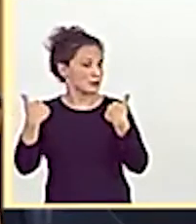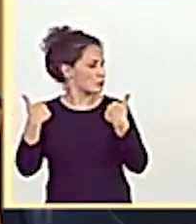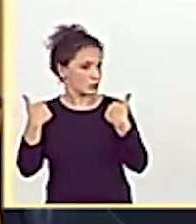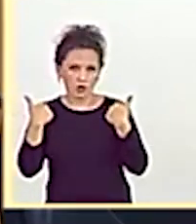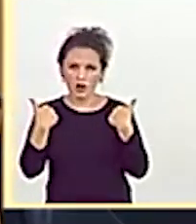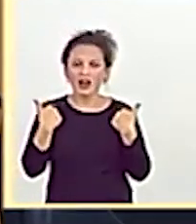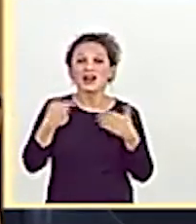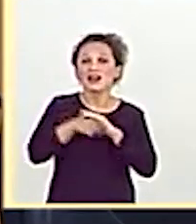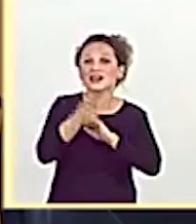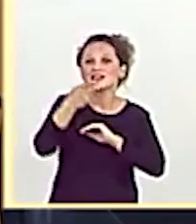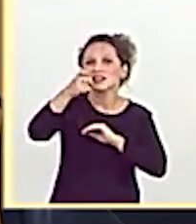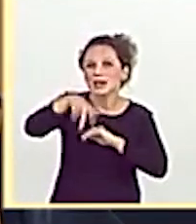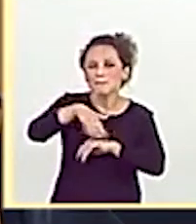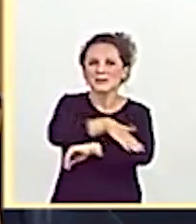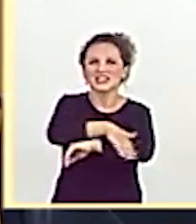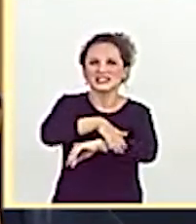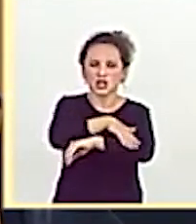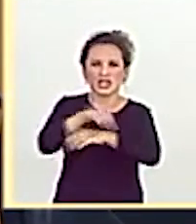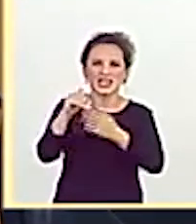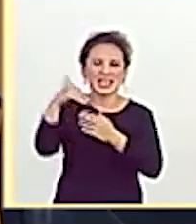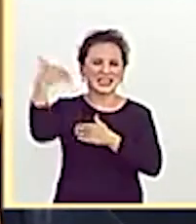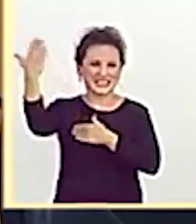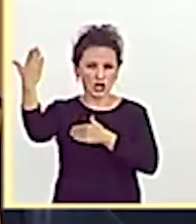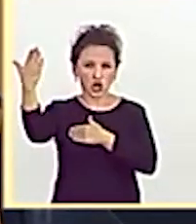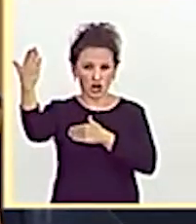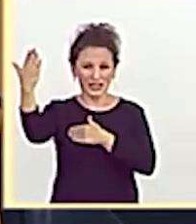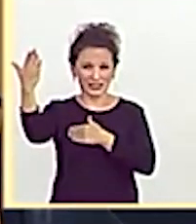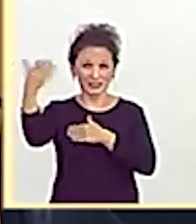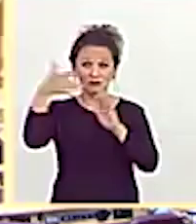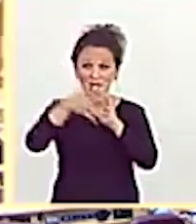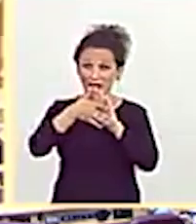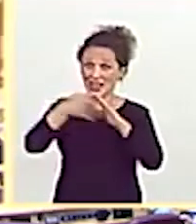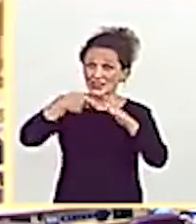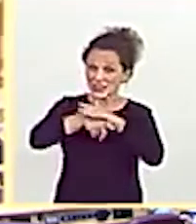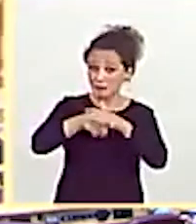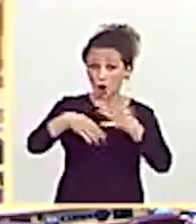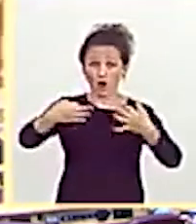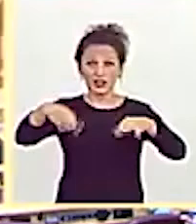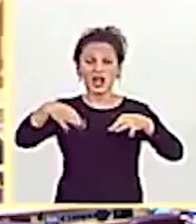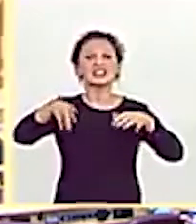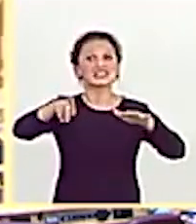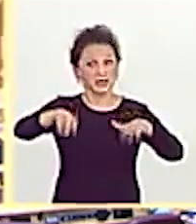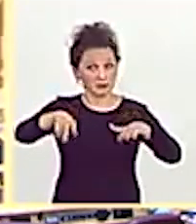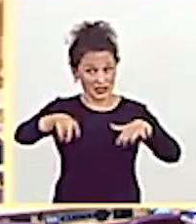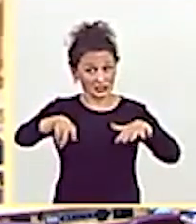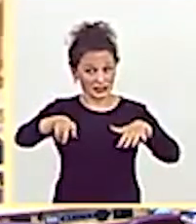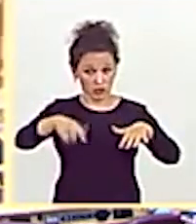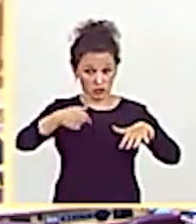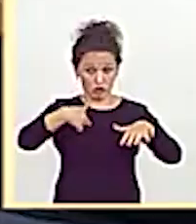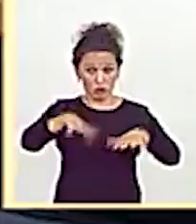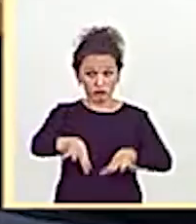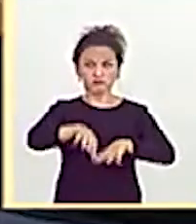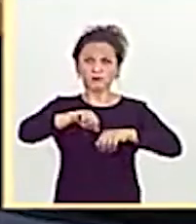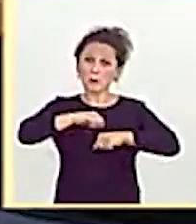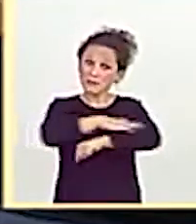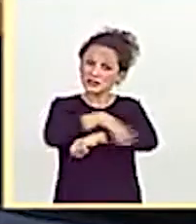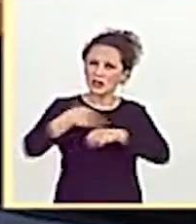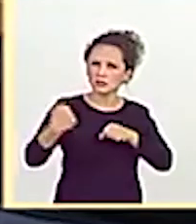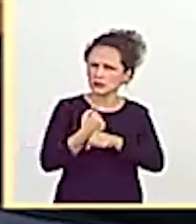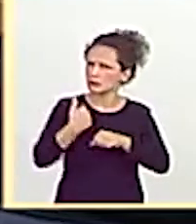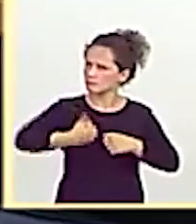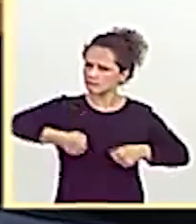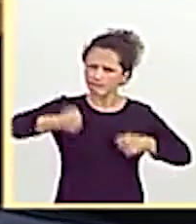Y créame que el trámite ordinario es mínimo de seis meses De verdad que desde que he llegado al Ministerio de Trabajo me he empeñado y